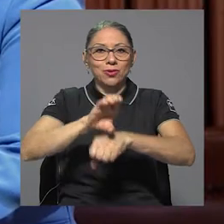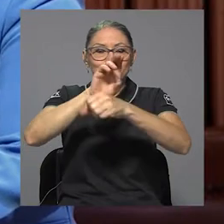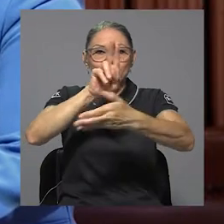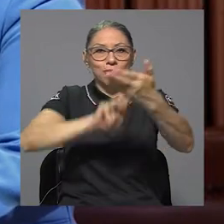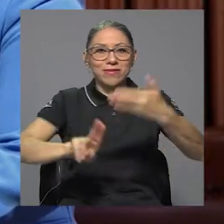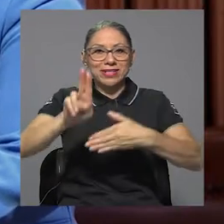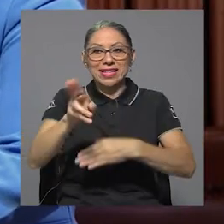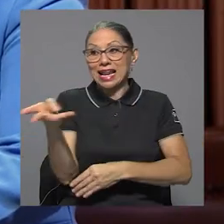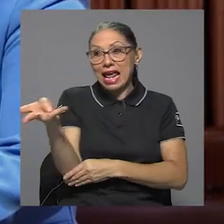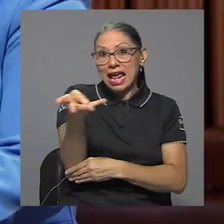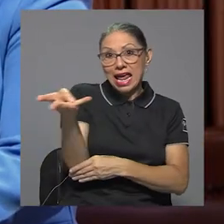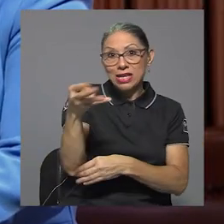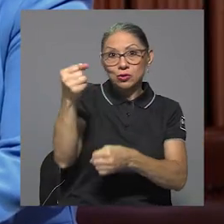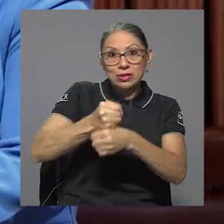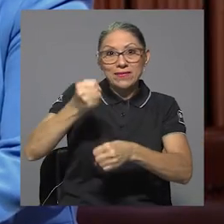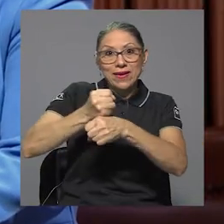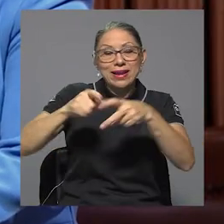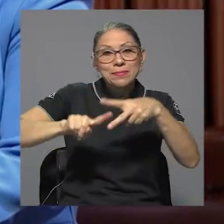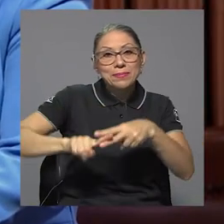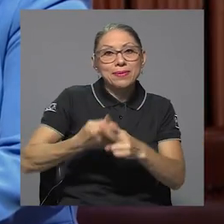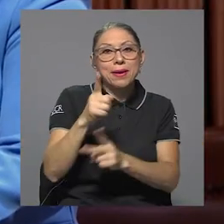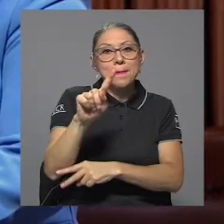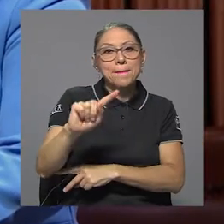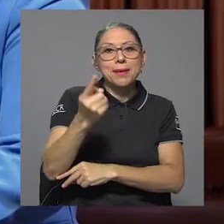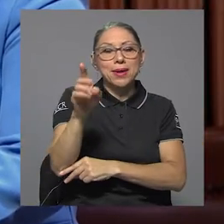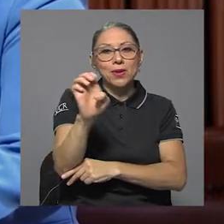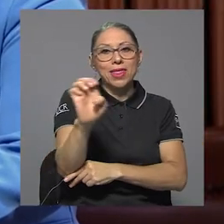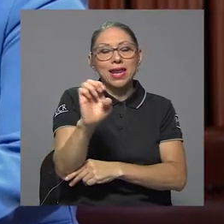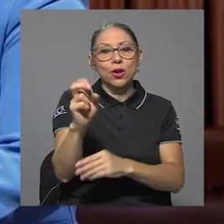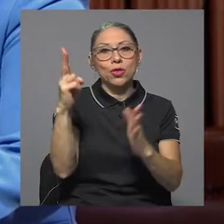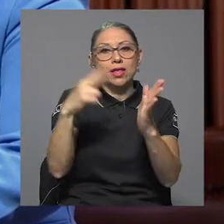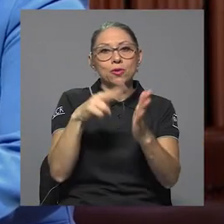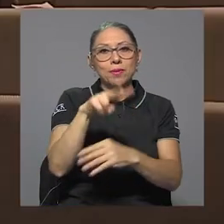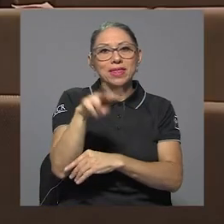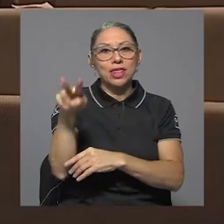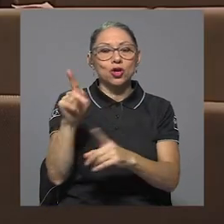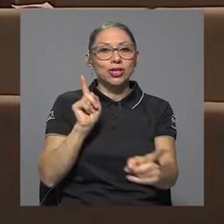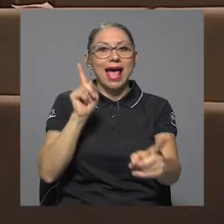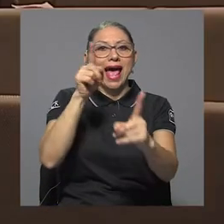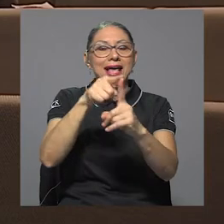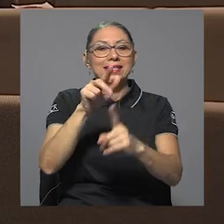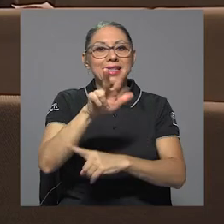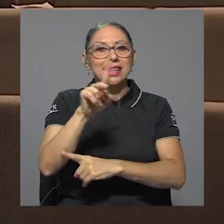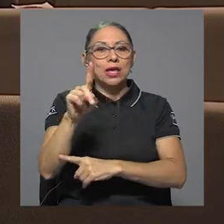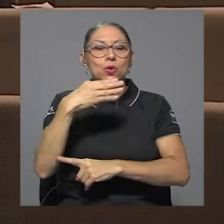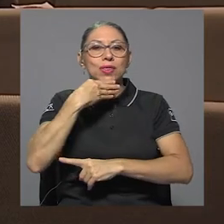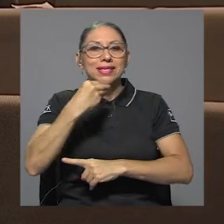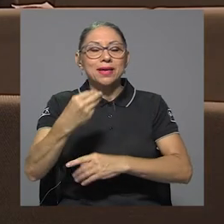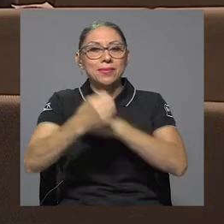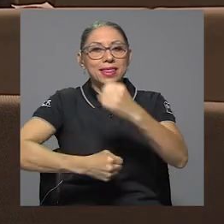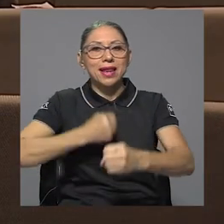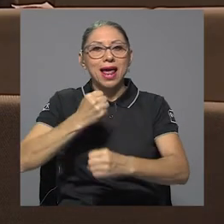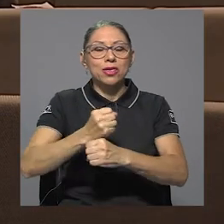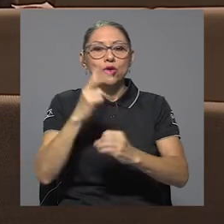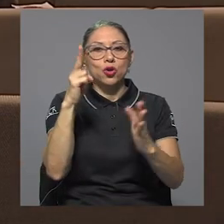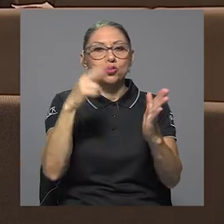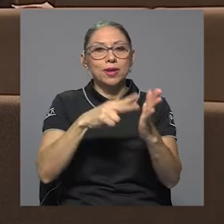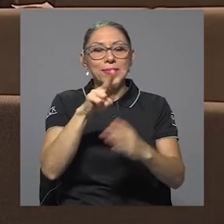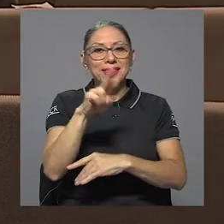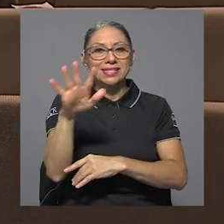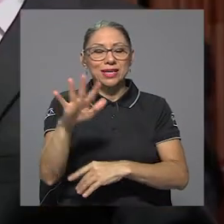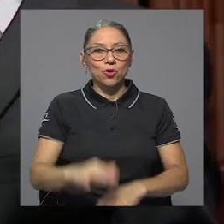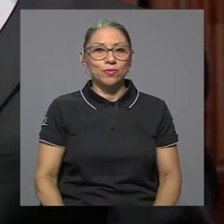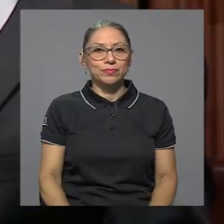Ellos estarán en funciones a partir del 1 de enero del 2022 al 31 de diciembre del año 2025.